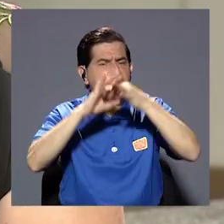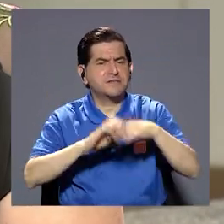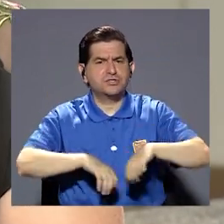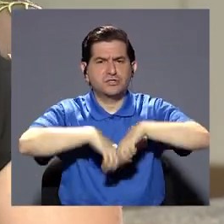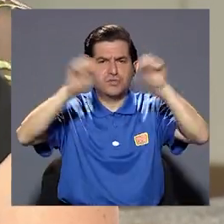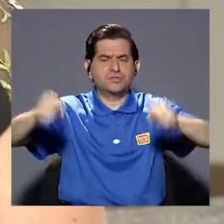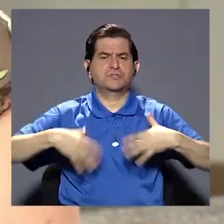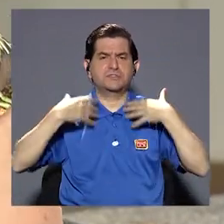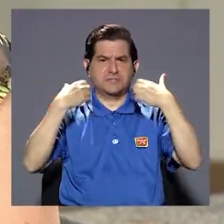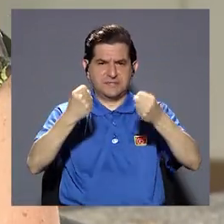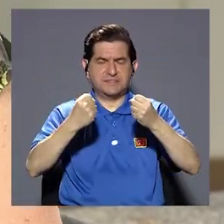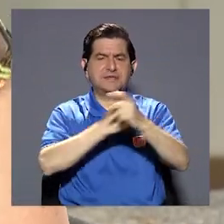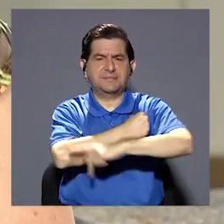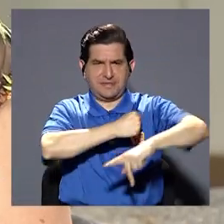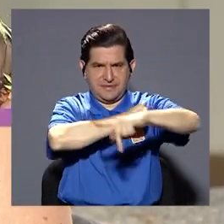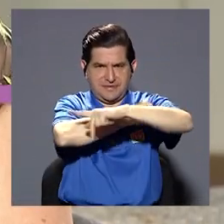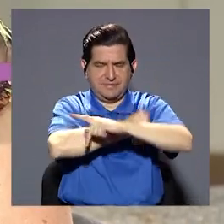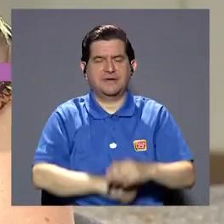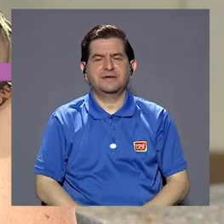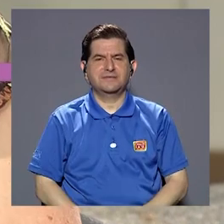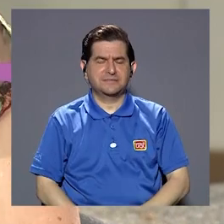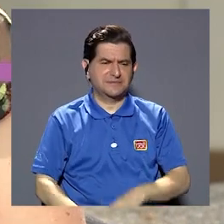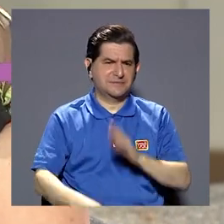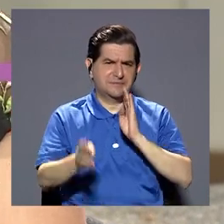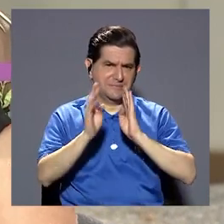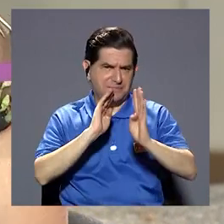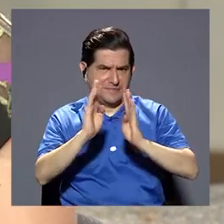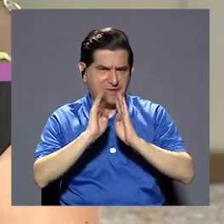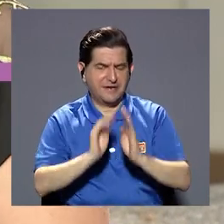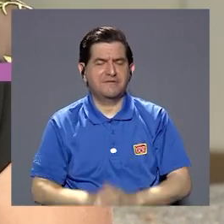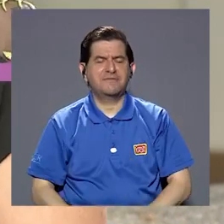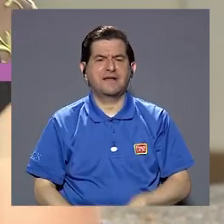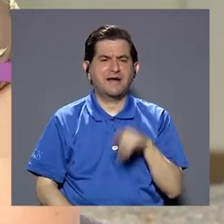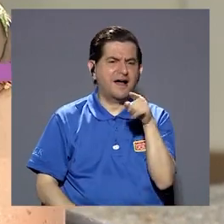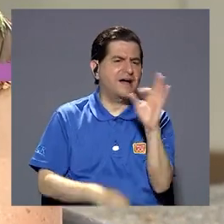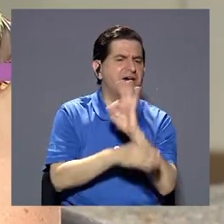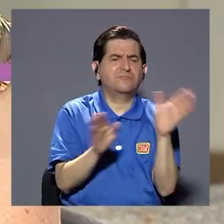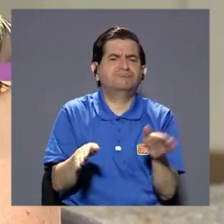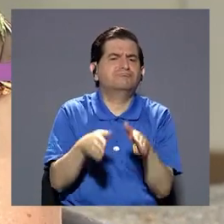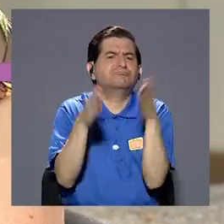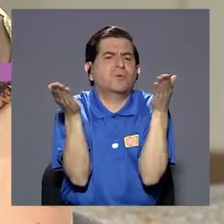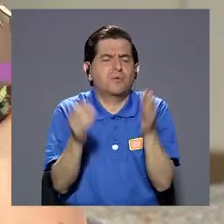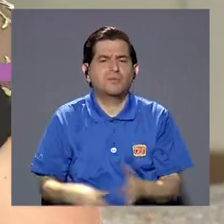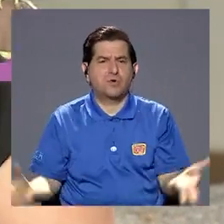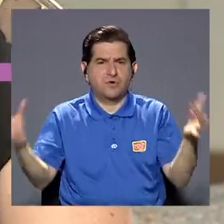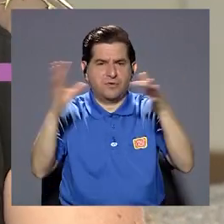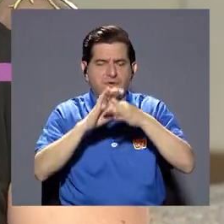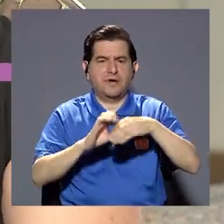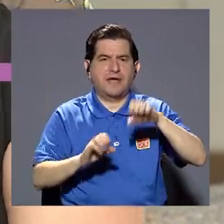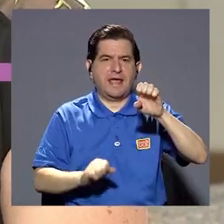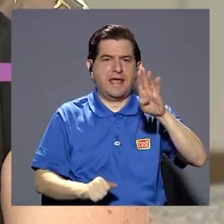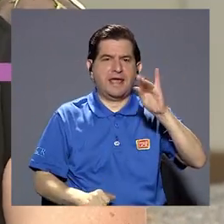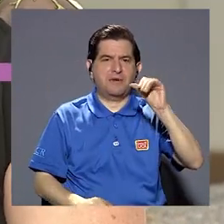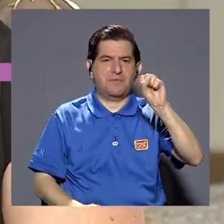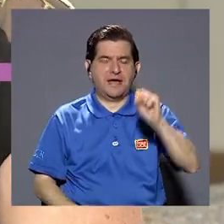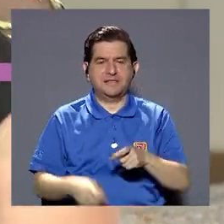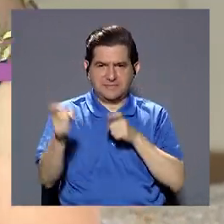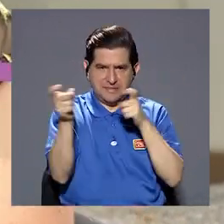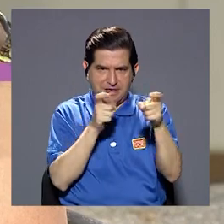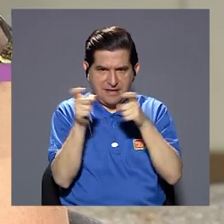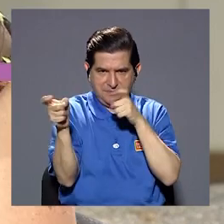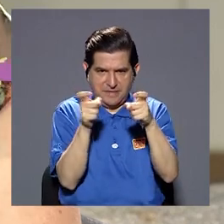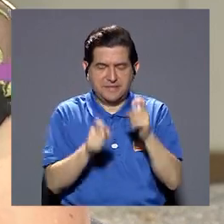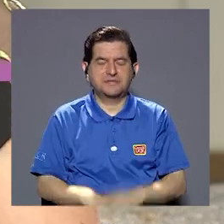relacionado con el sistema de salud de nuestro país para conocer un poquito más acerca de cómo funciona y tiene que ver con los cebais